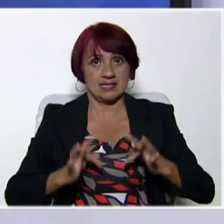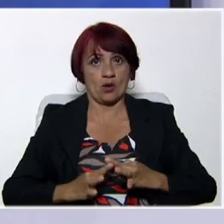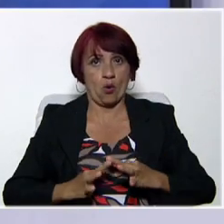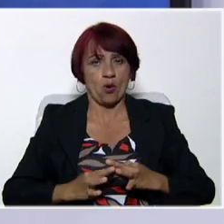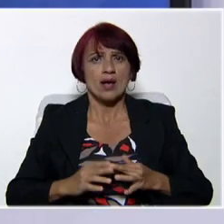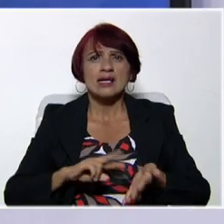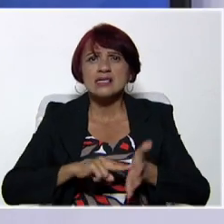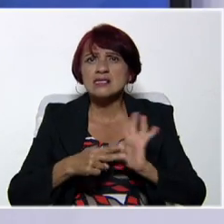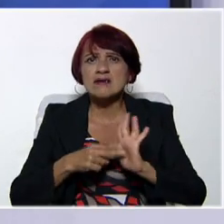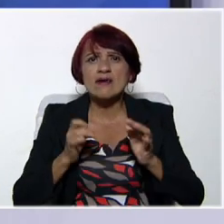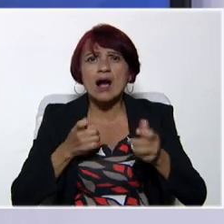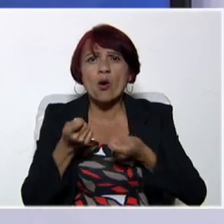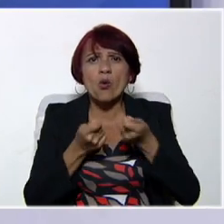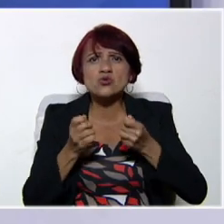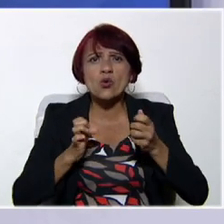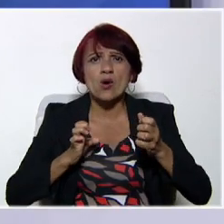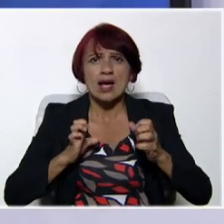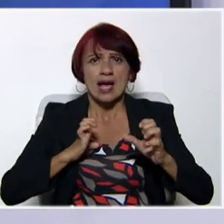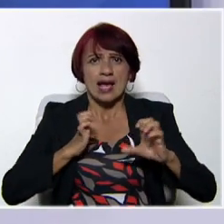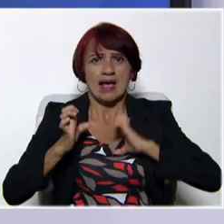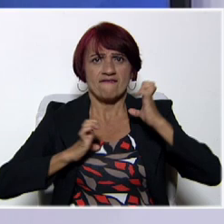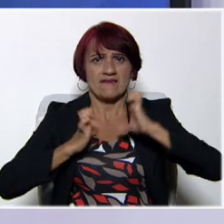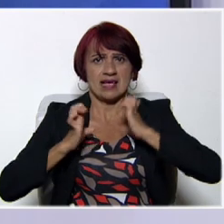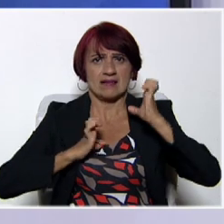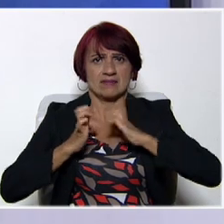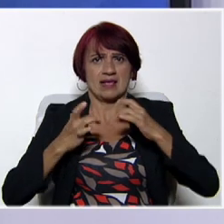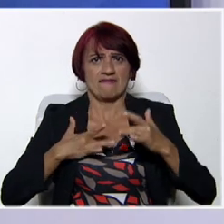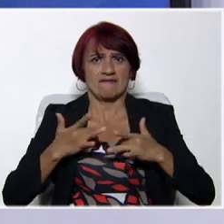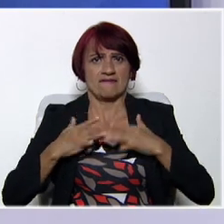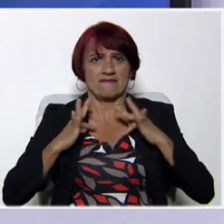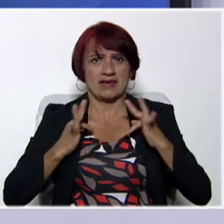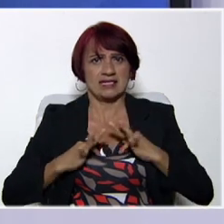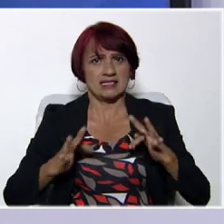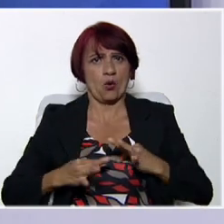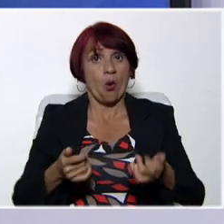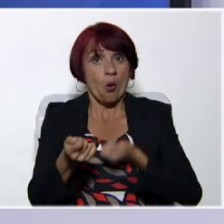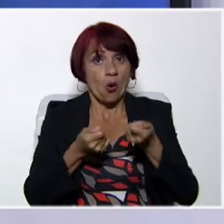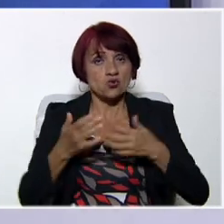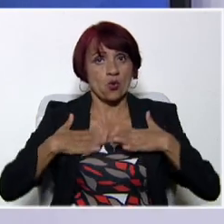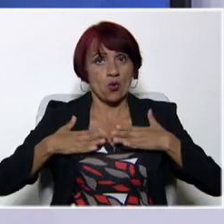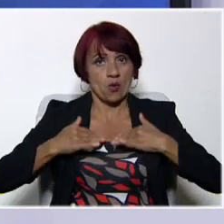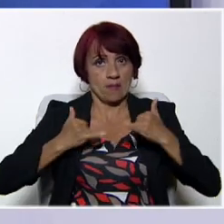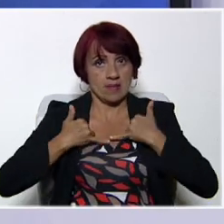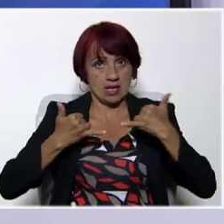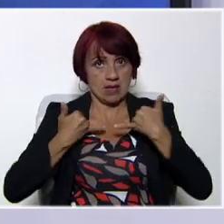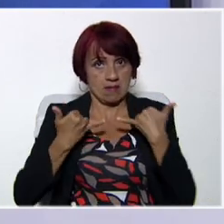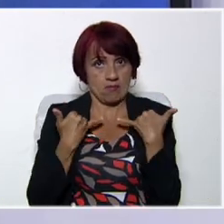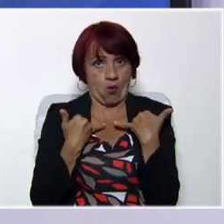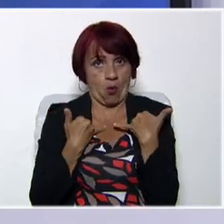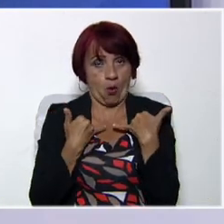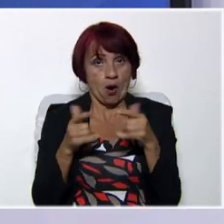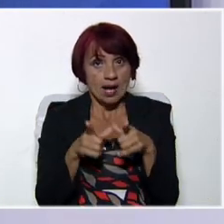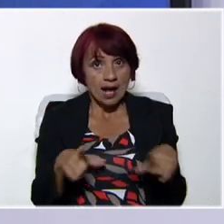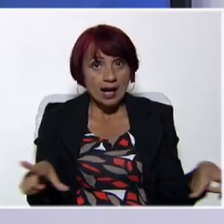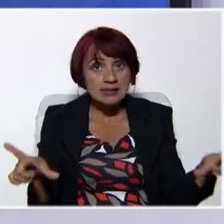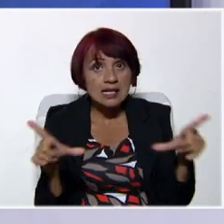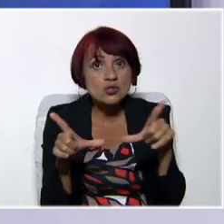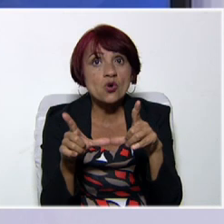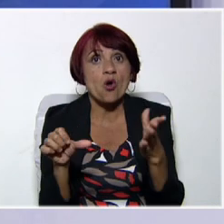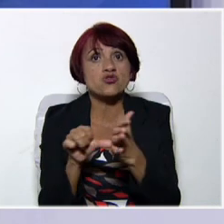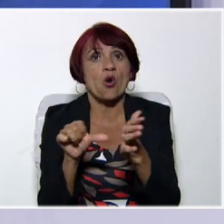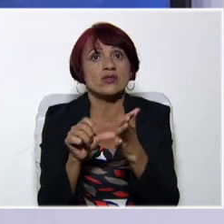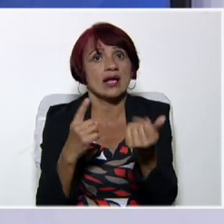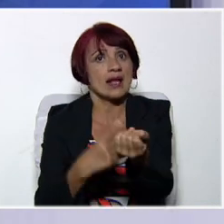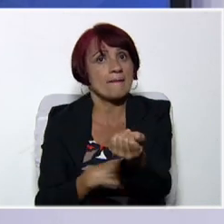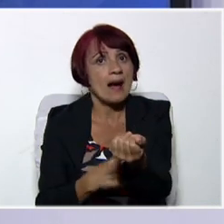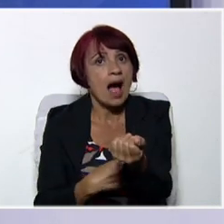control emocional y físico? Control sobre el entorno de cada uno, sobre tu entorno, sobre el entorno de